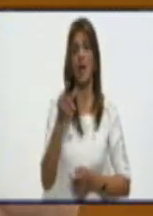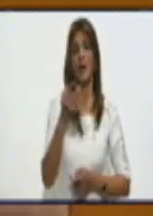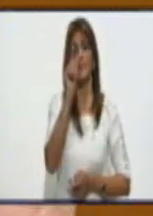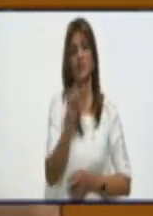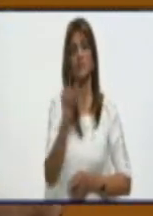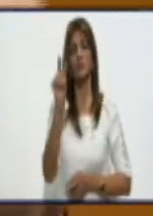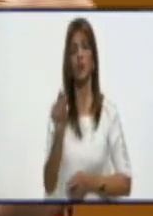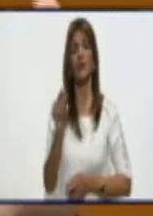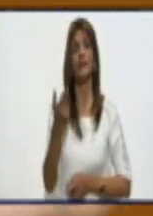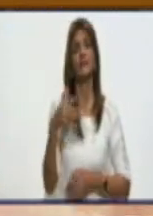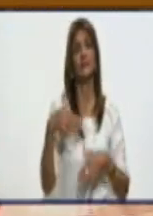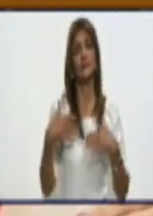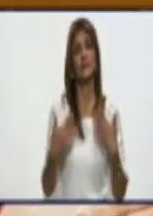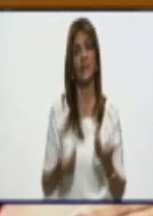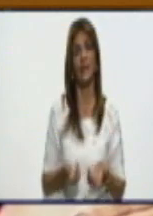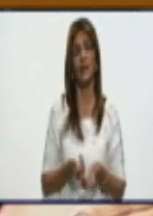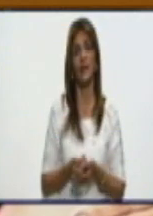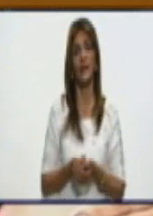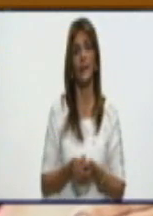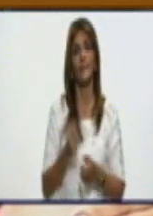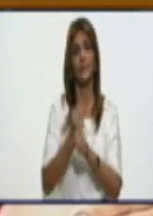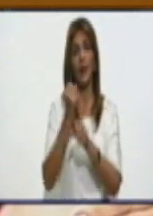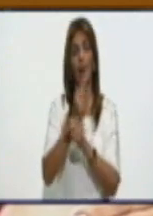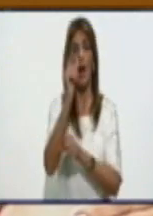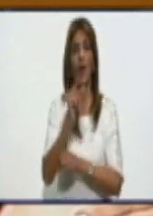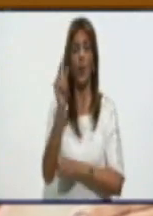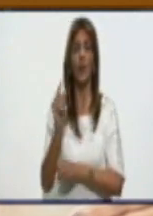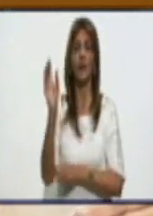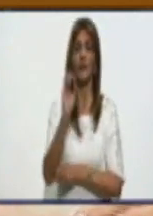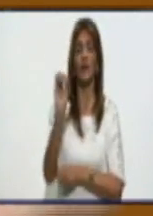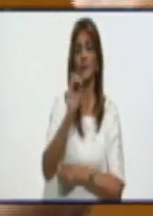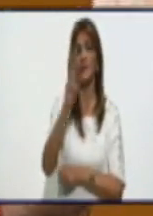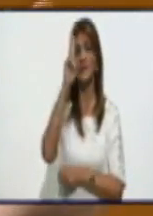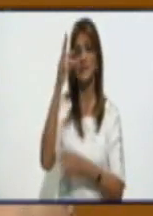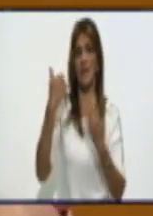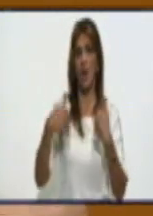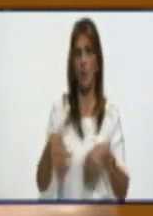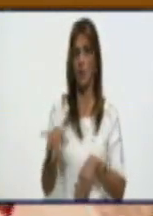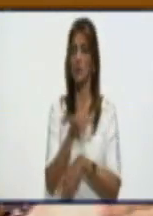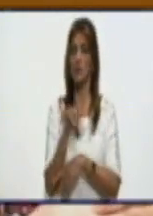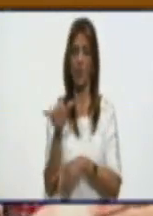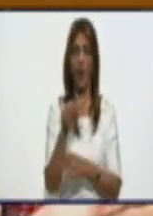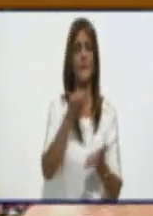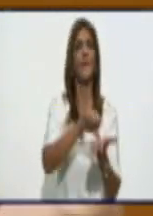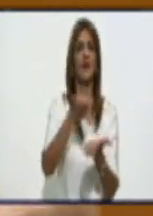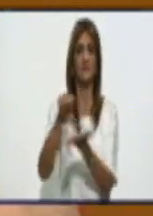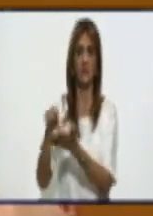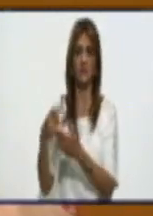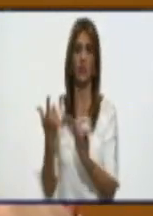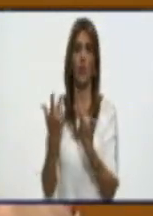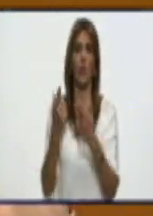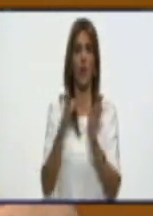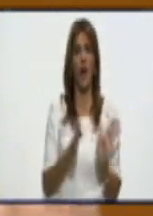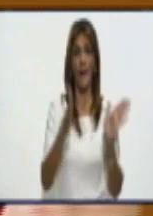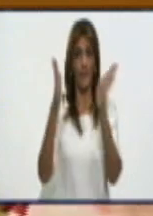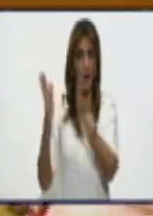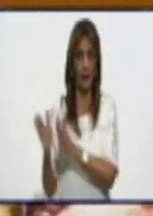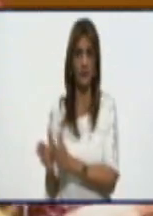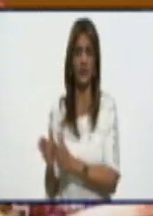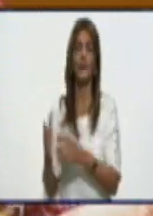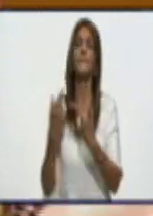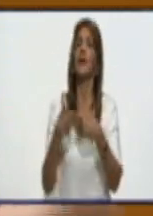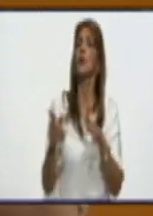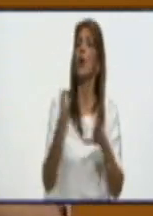van para los contactos y los confirmados para los centros que yo mencioné, pero a diferencia del ensayo